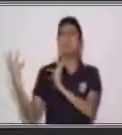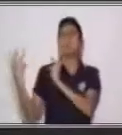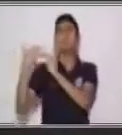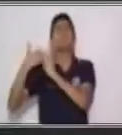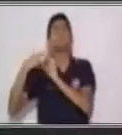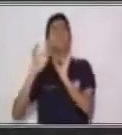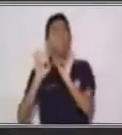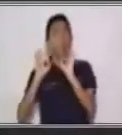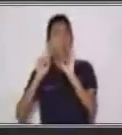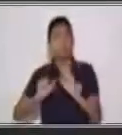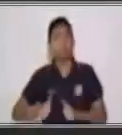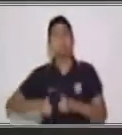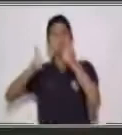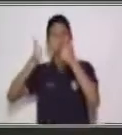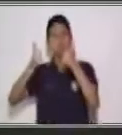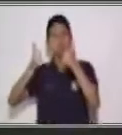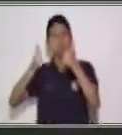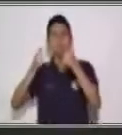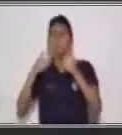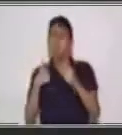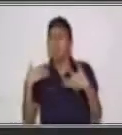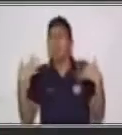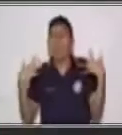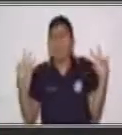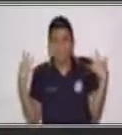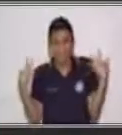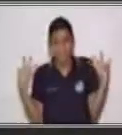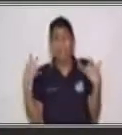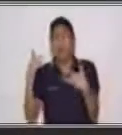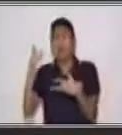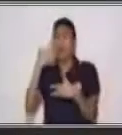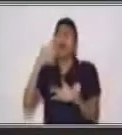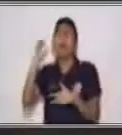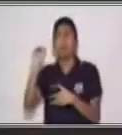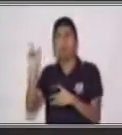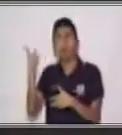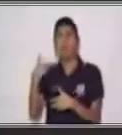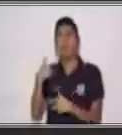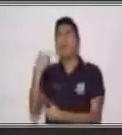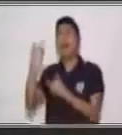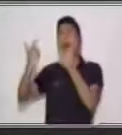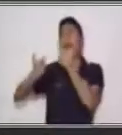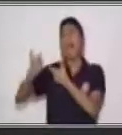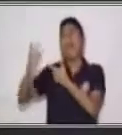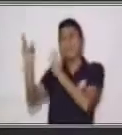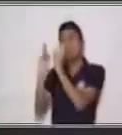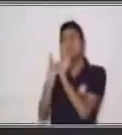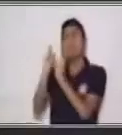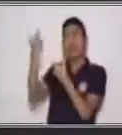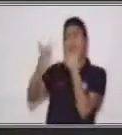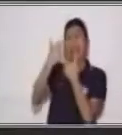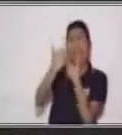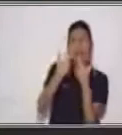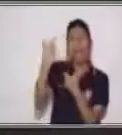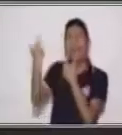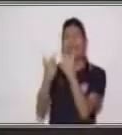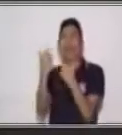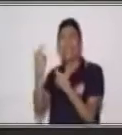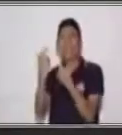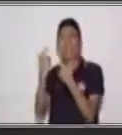Sí, estoy alegre, él ríe mucho conmigo y se siente feliz.